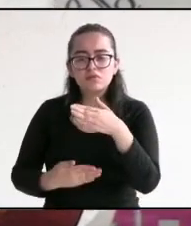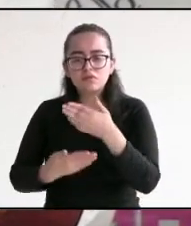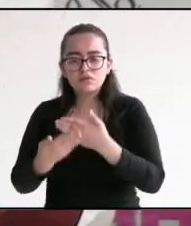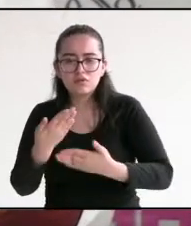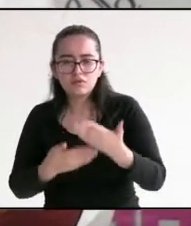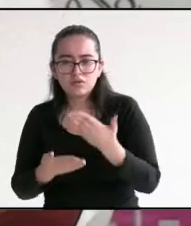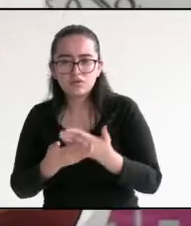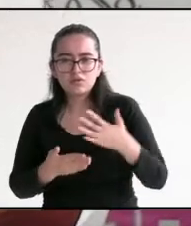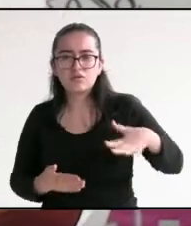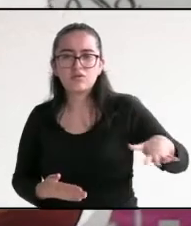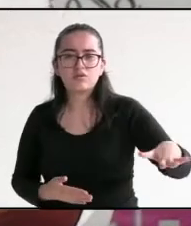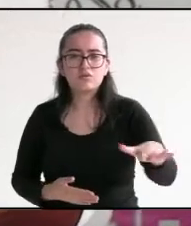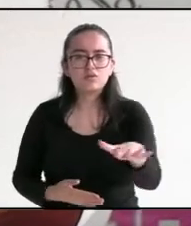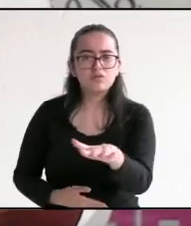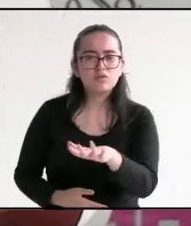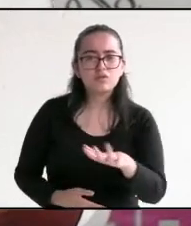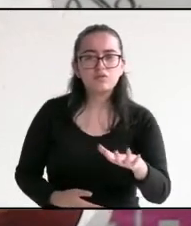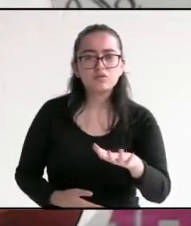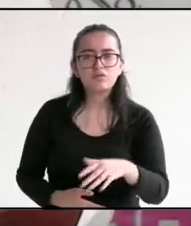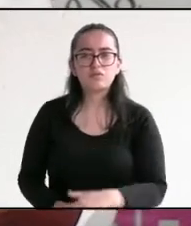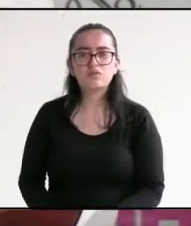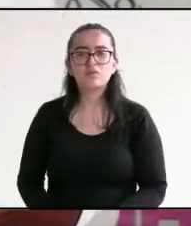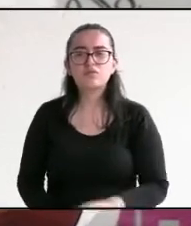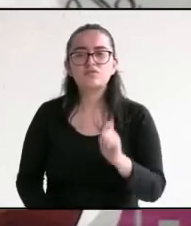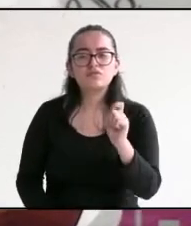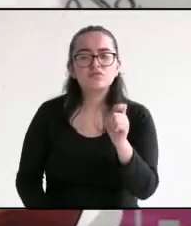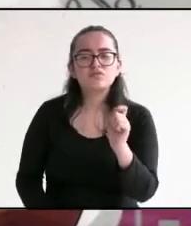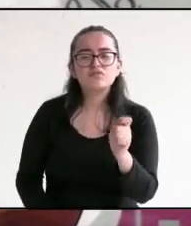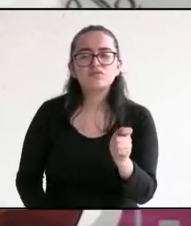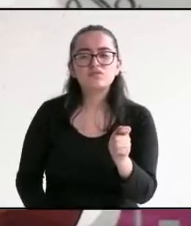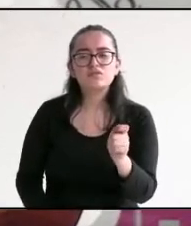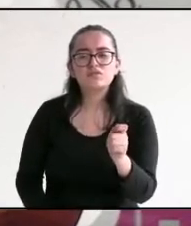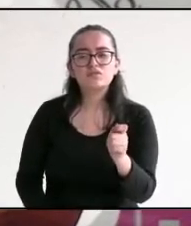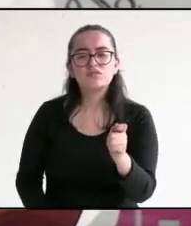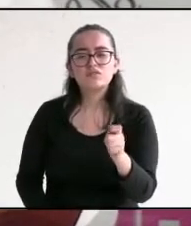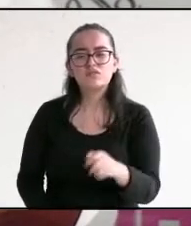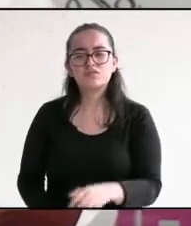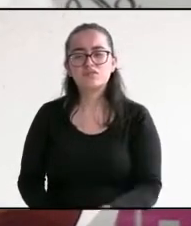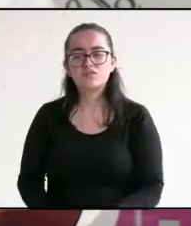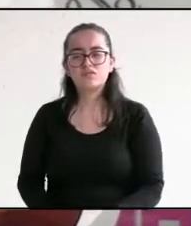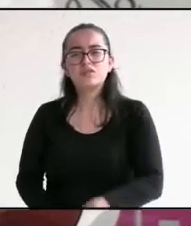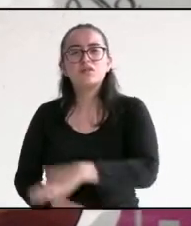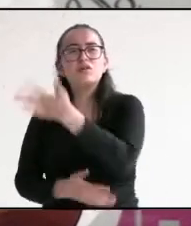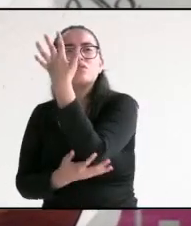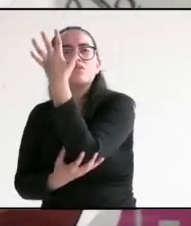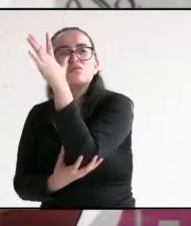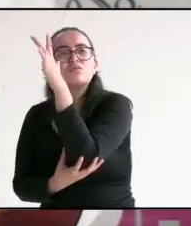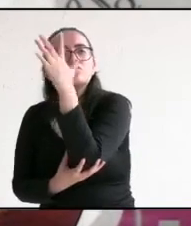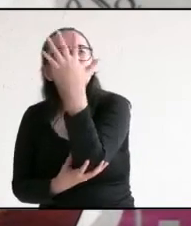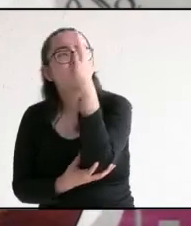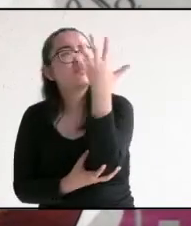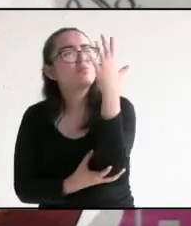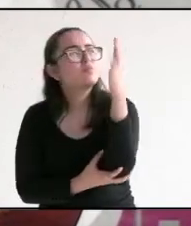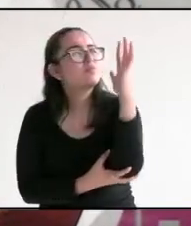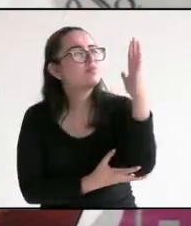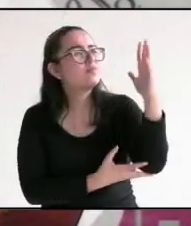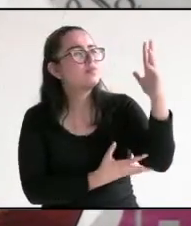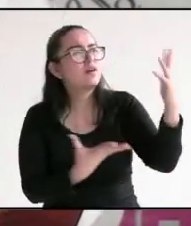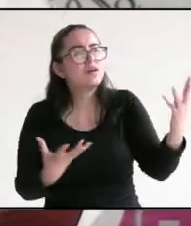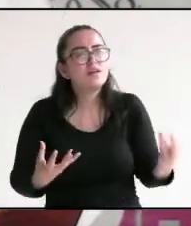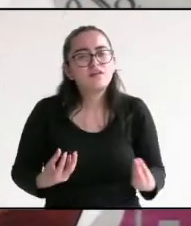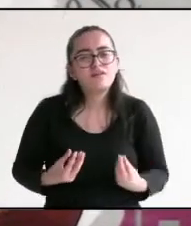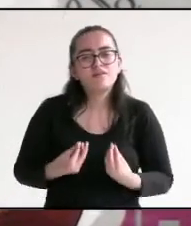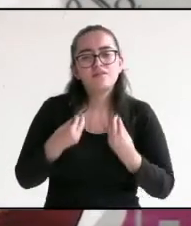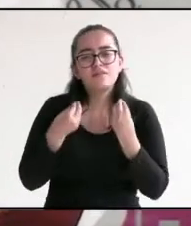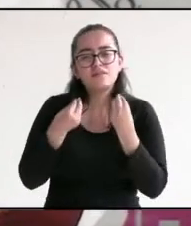sustentable, ¿qué quiere decir sustentable? Darle armonía a la naturaleza, a la vida, al conjunto